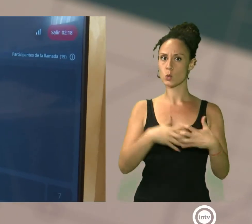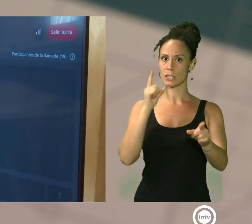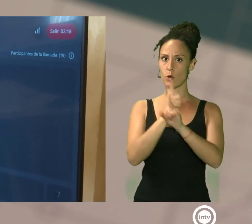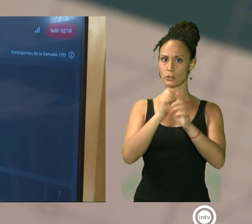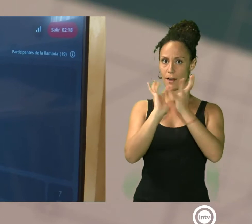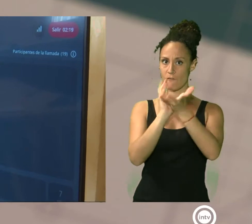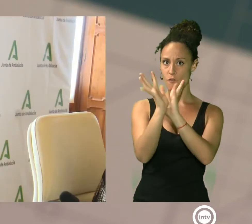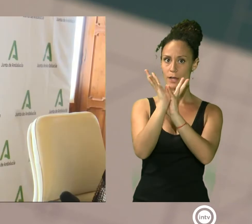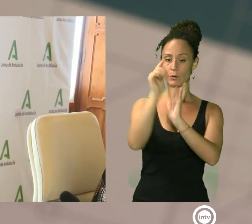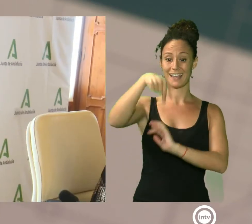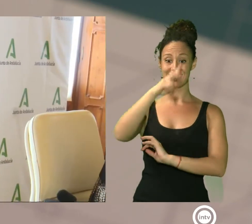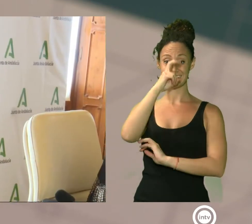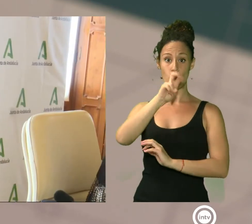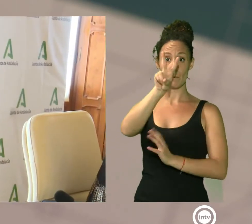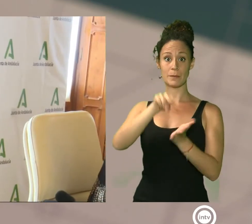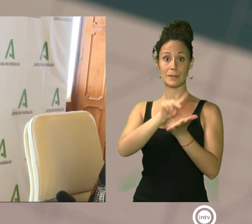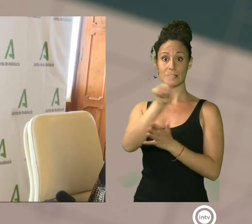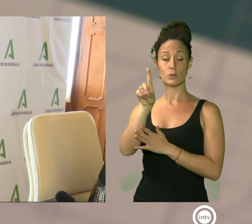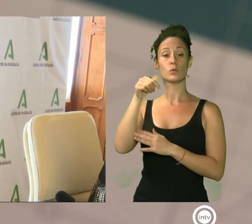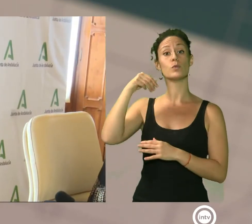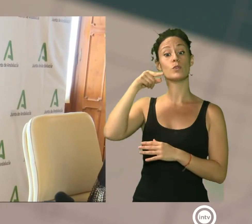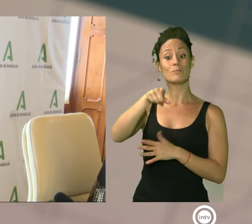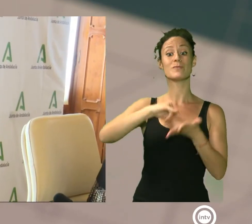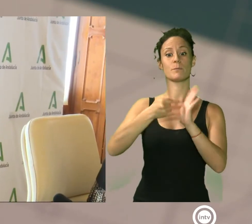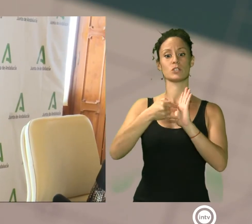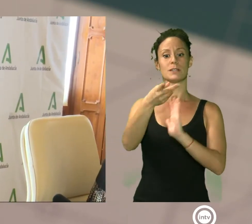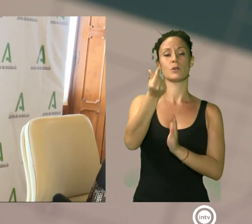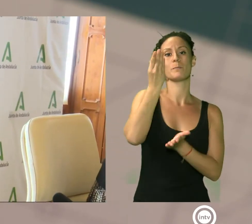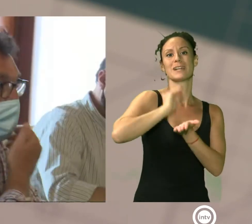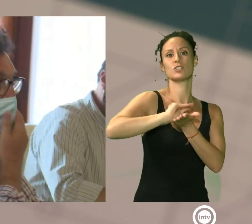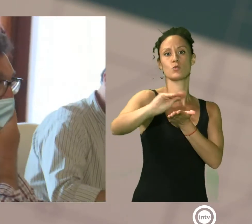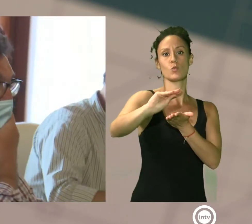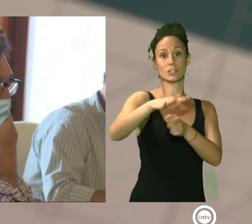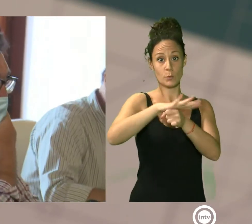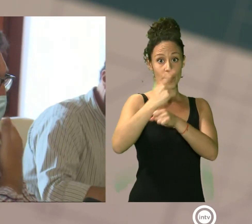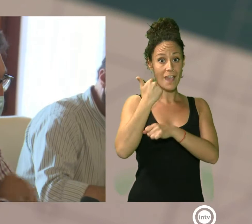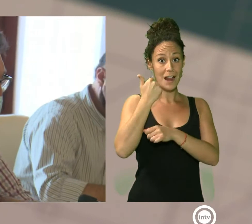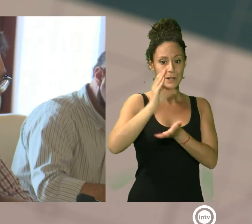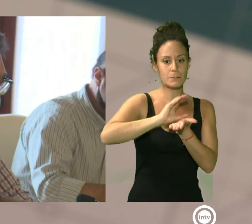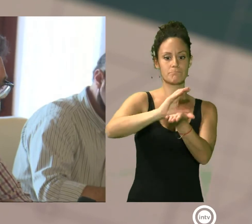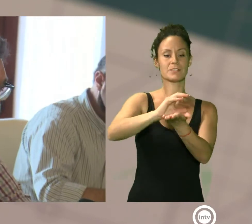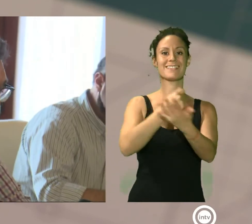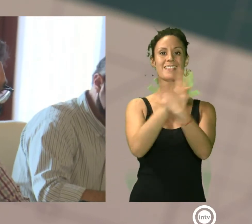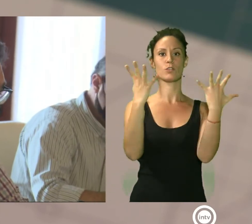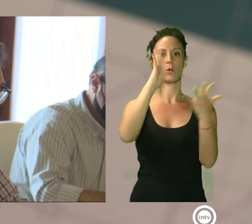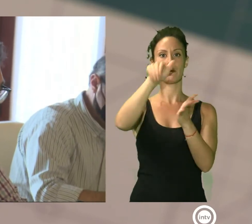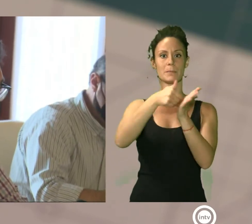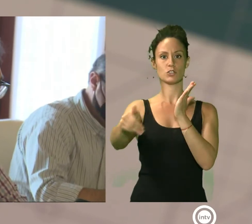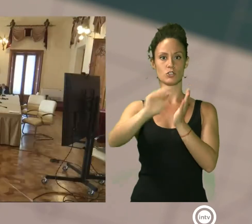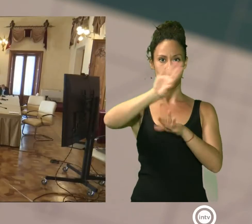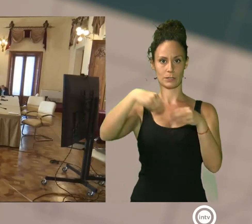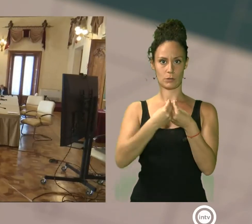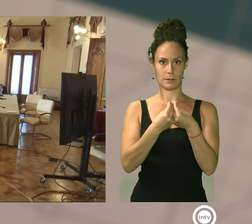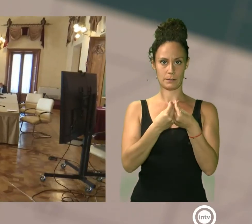este dispositivo, cuenta con un presupuesto solo en la provincia de Almería de 19 millones. Estamos hablando de una